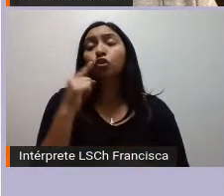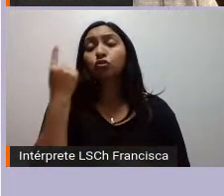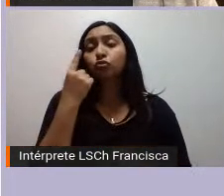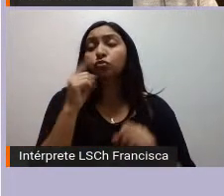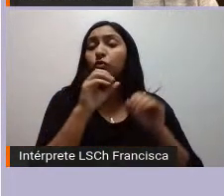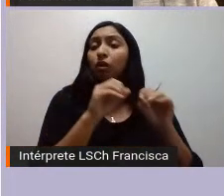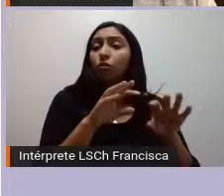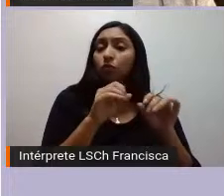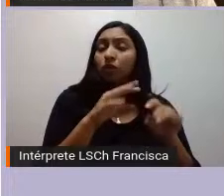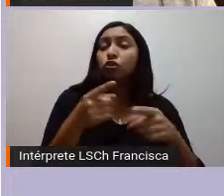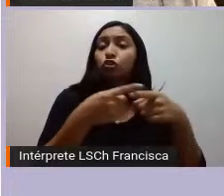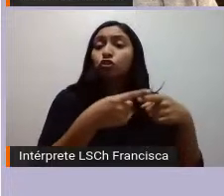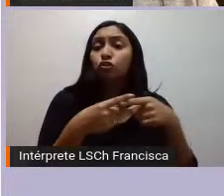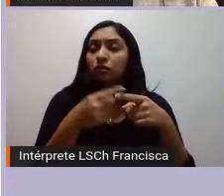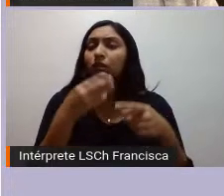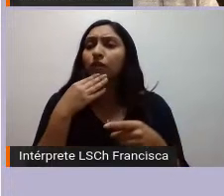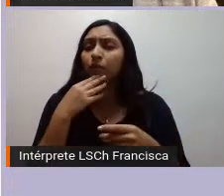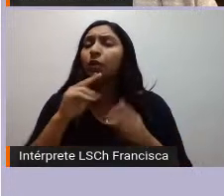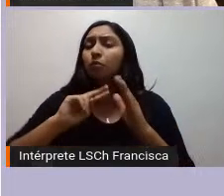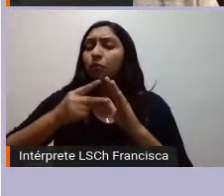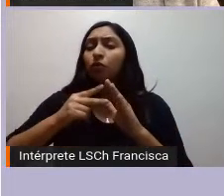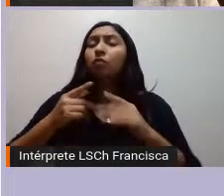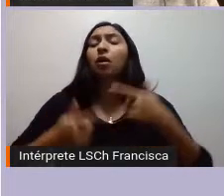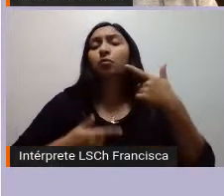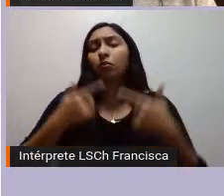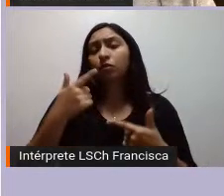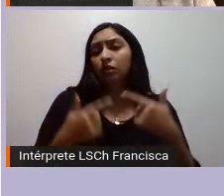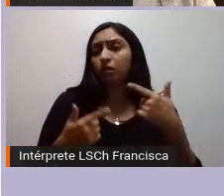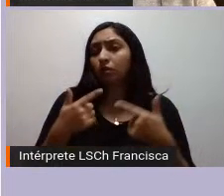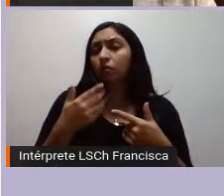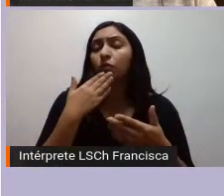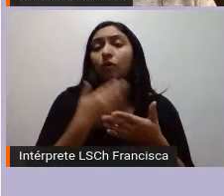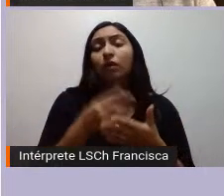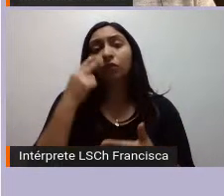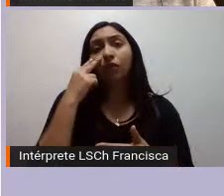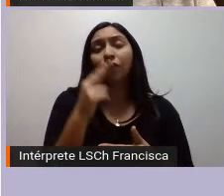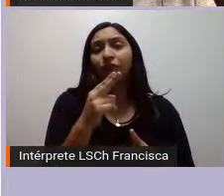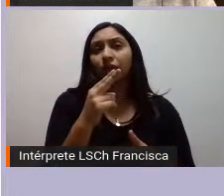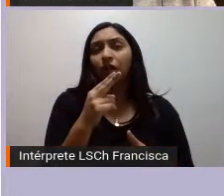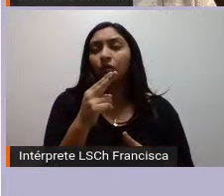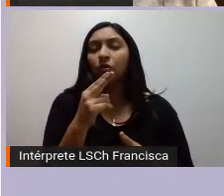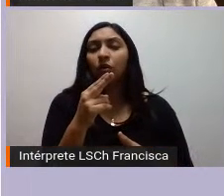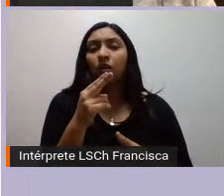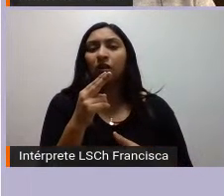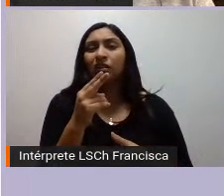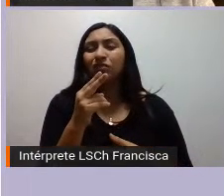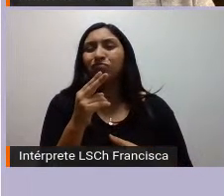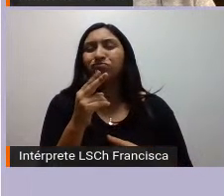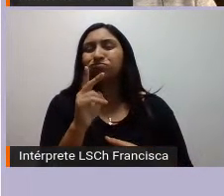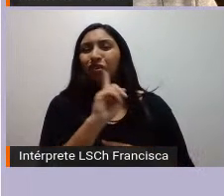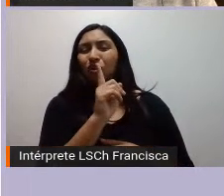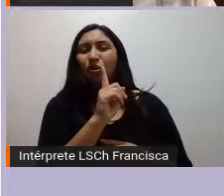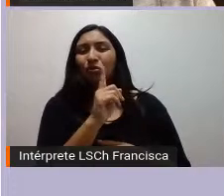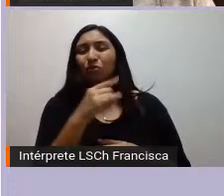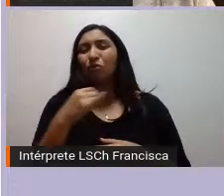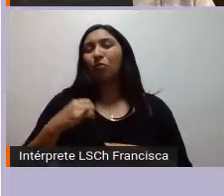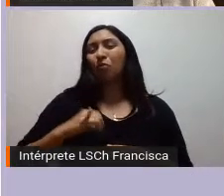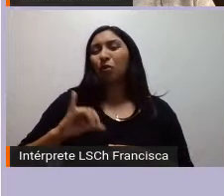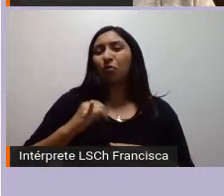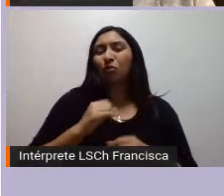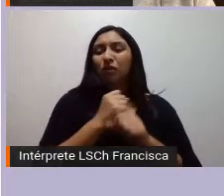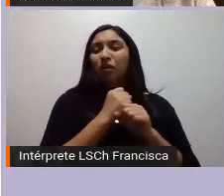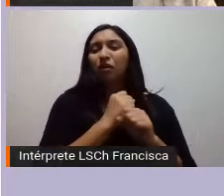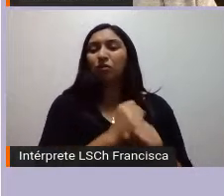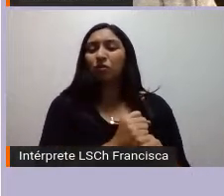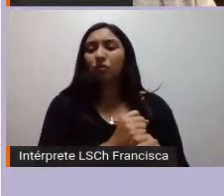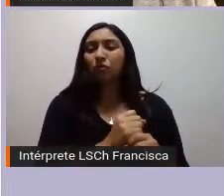es también un tema político porque cuando uno ve y yo repudio los actos de racismo que se han dado en la convención constitucional contra la integrante de los